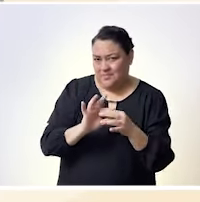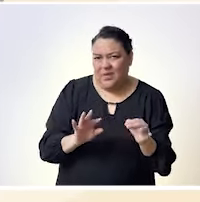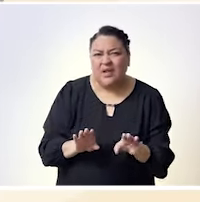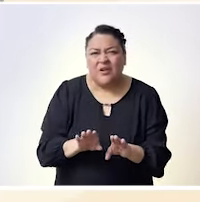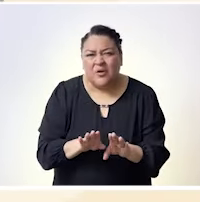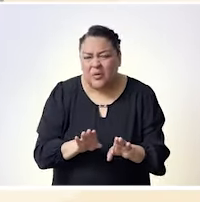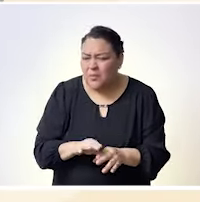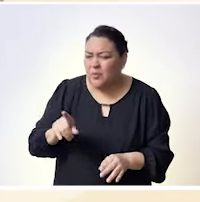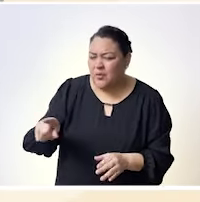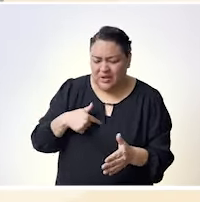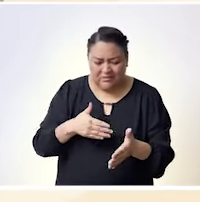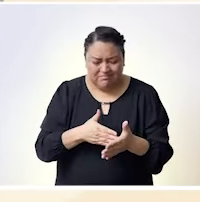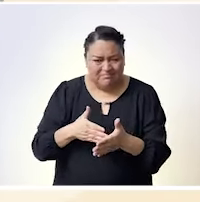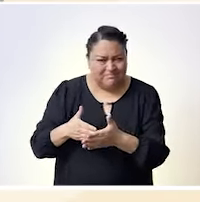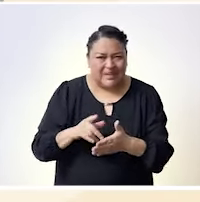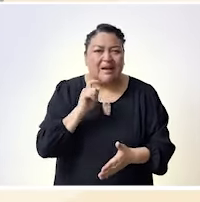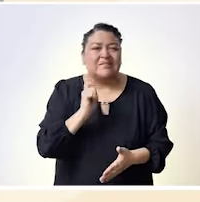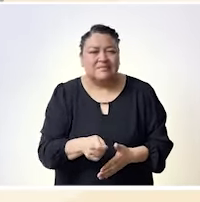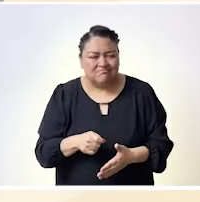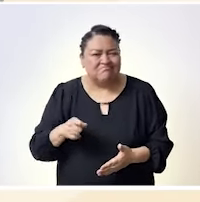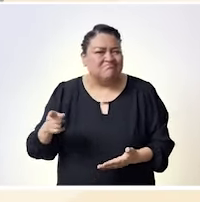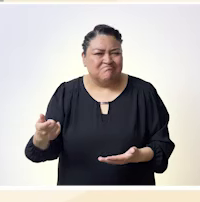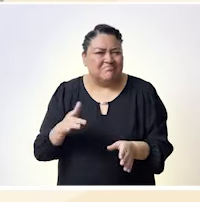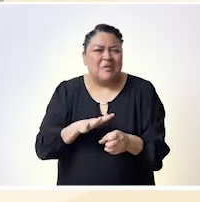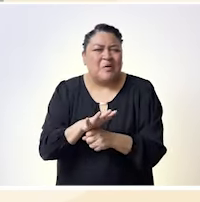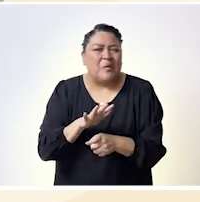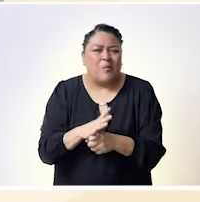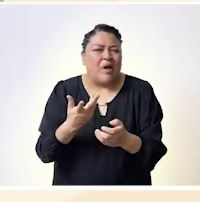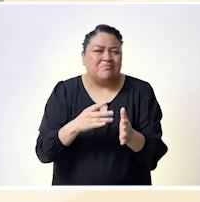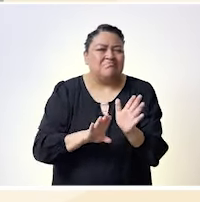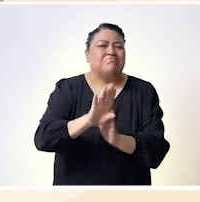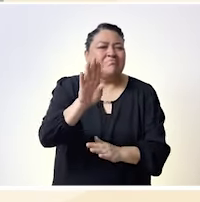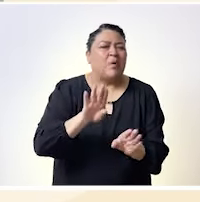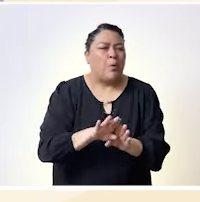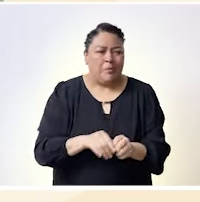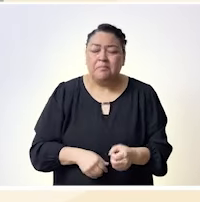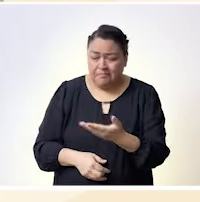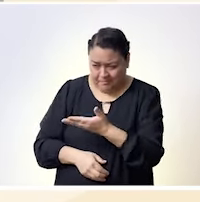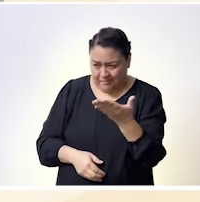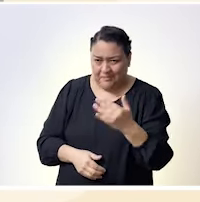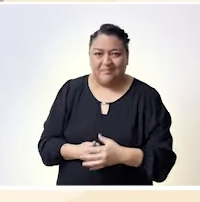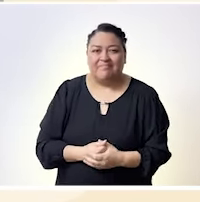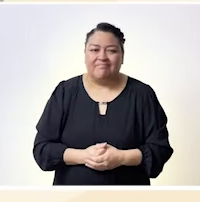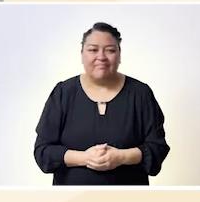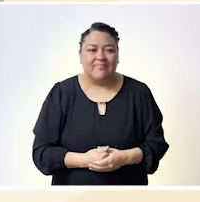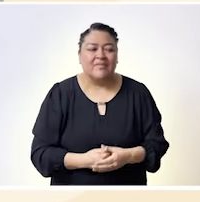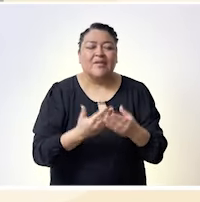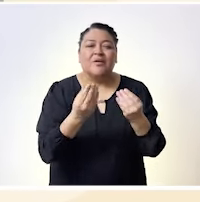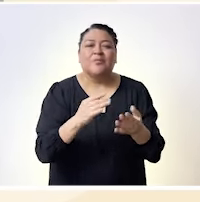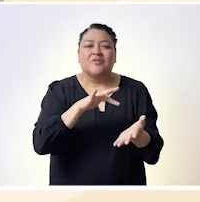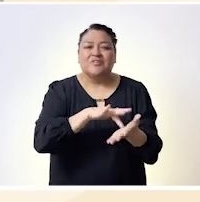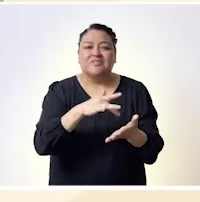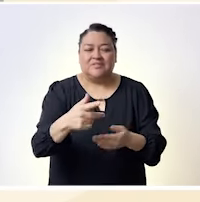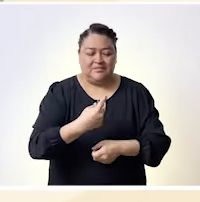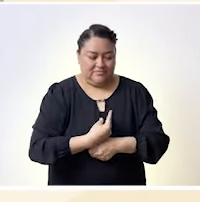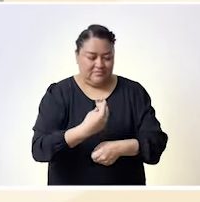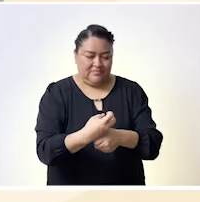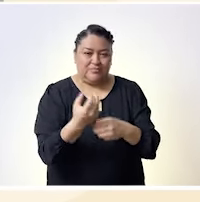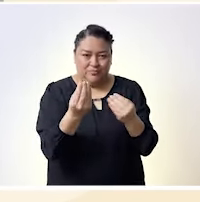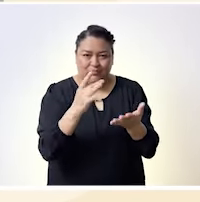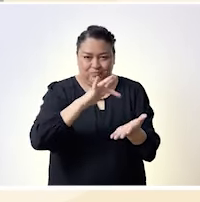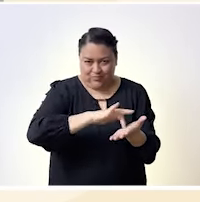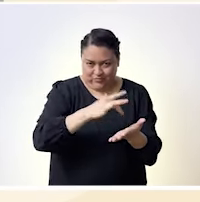dejarnos ser? en este caso en mi caso por ejemplo en ser originaria de un pueblo